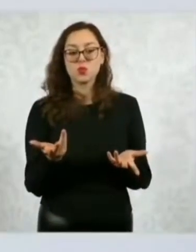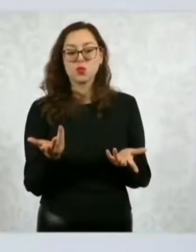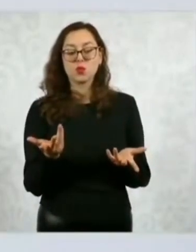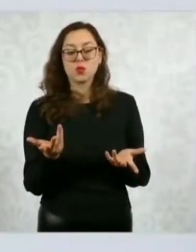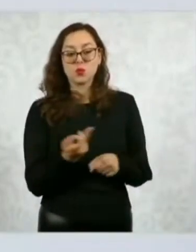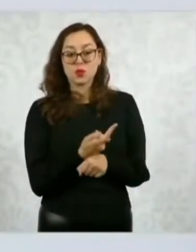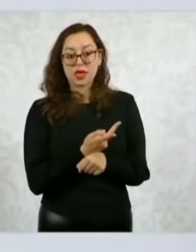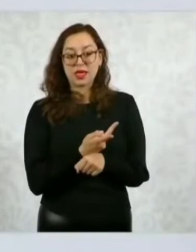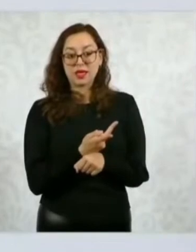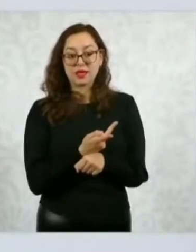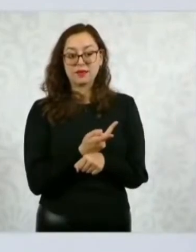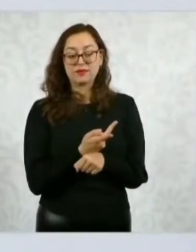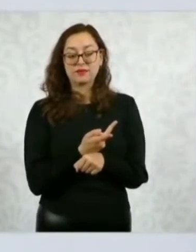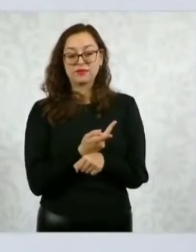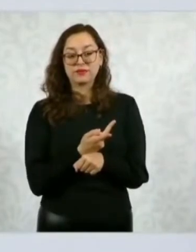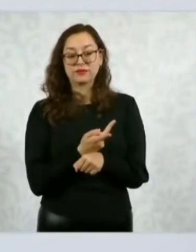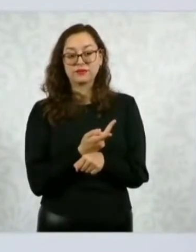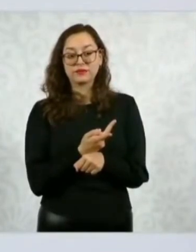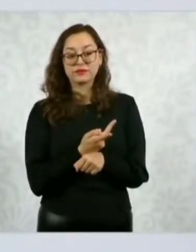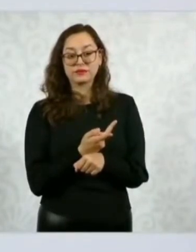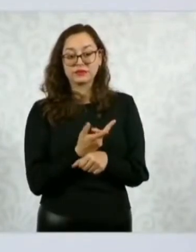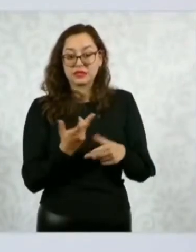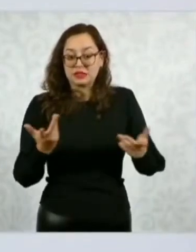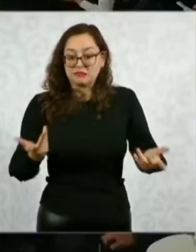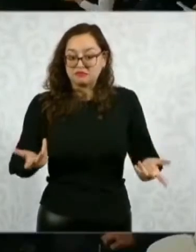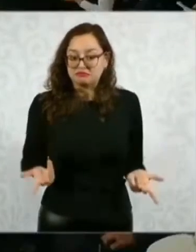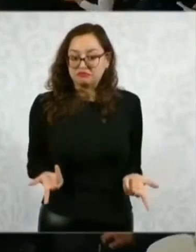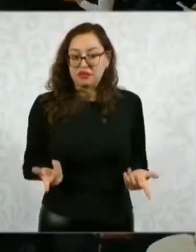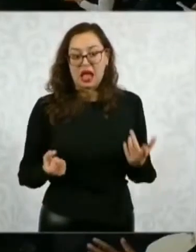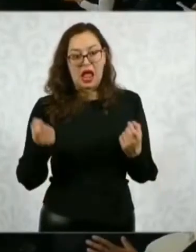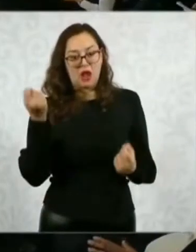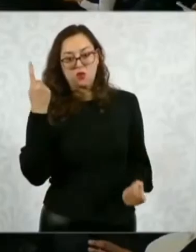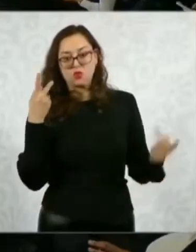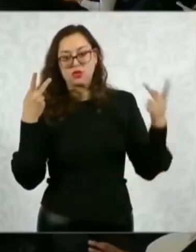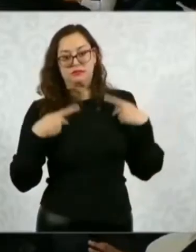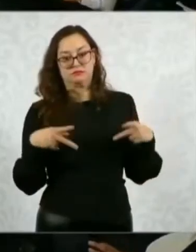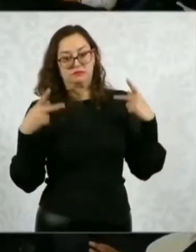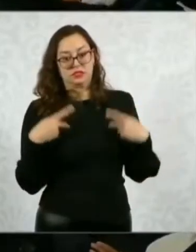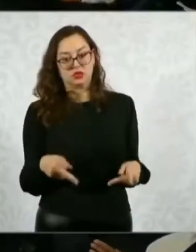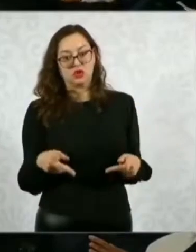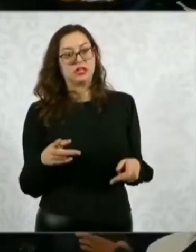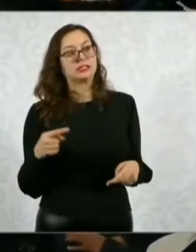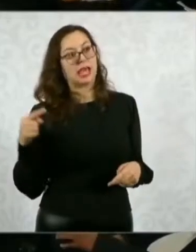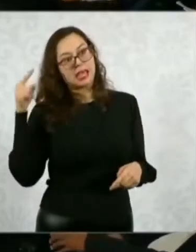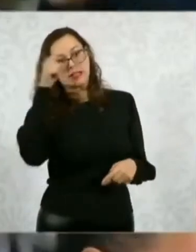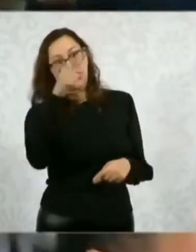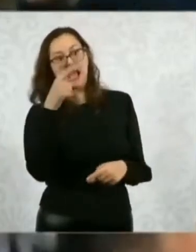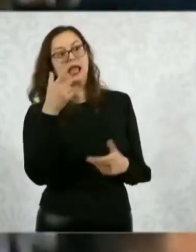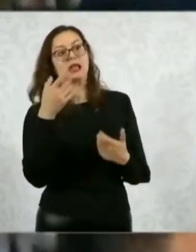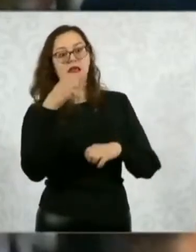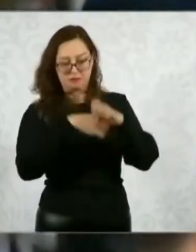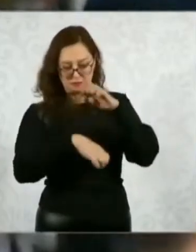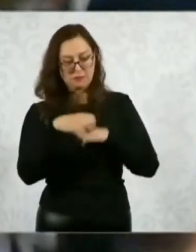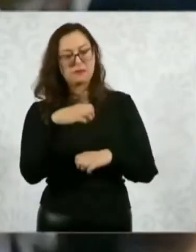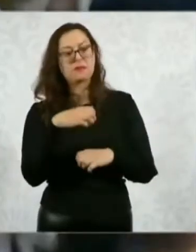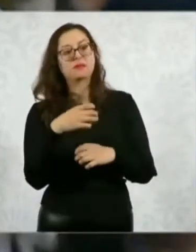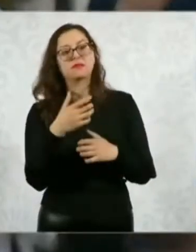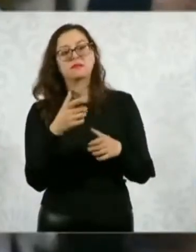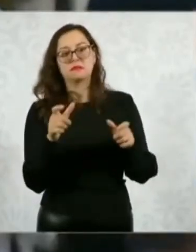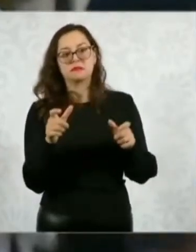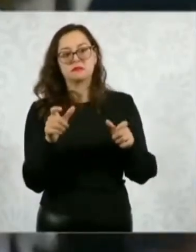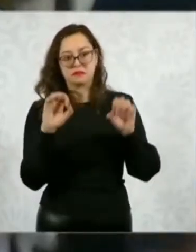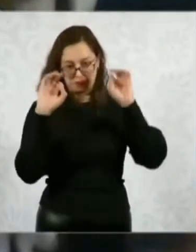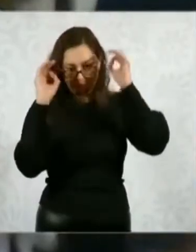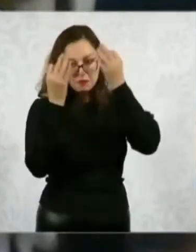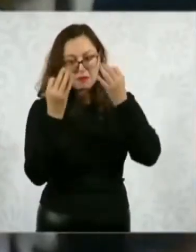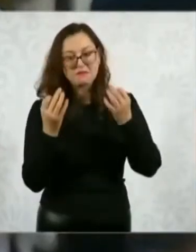espacio para que aquellos que aún no han entendido la cuarta transformación en embajadas y consulados reciban el